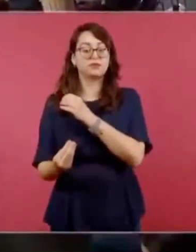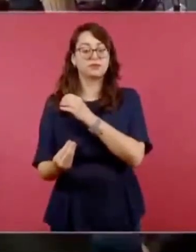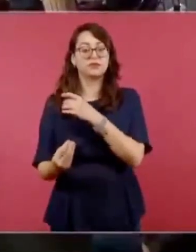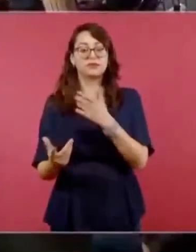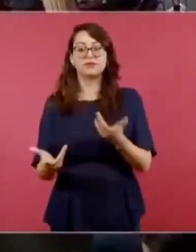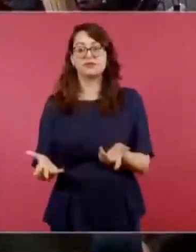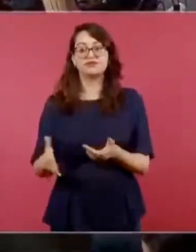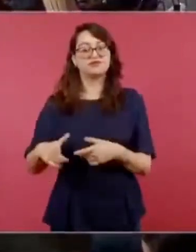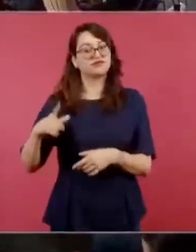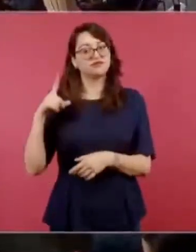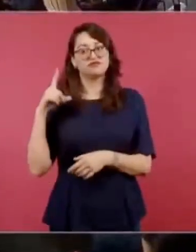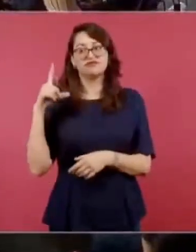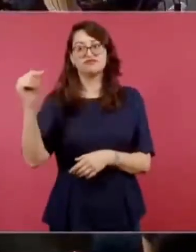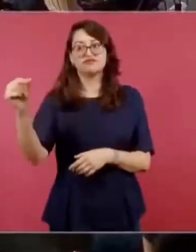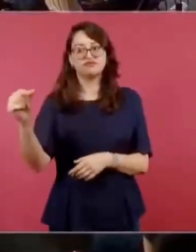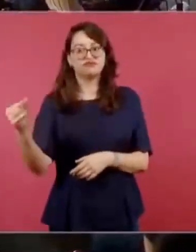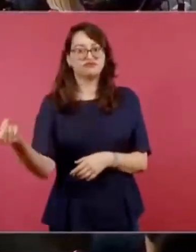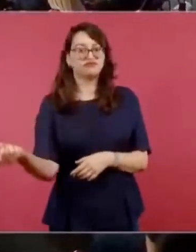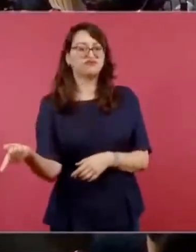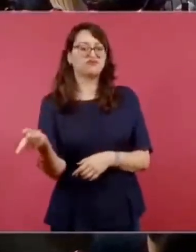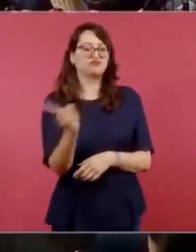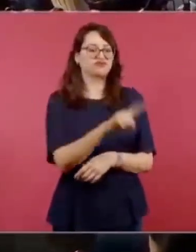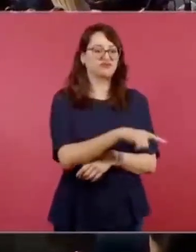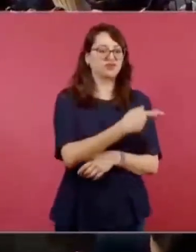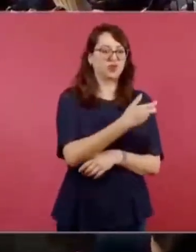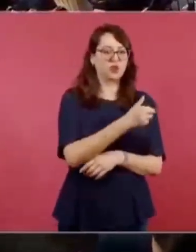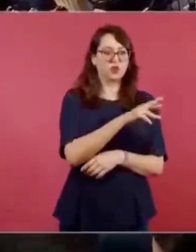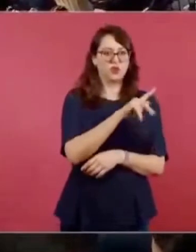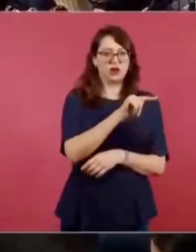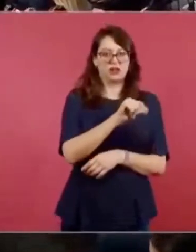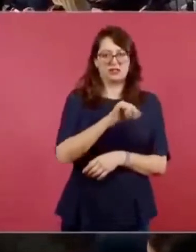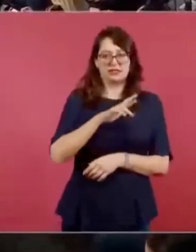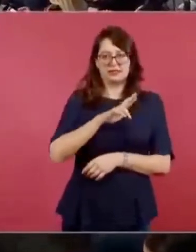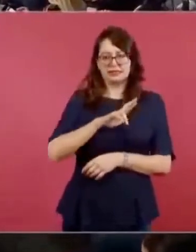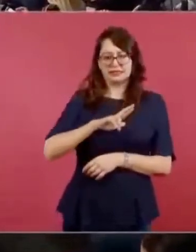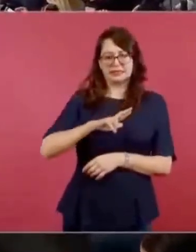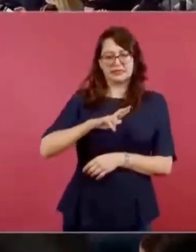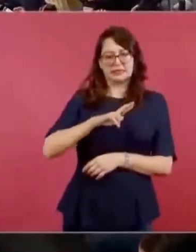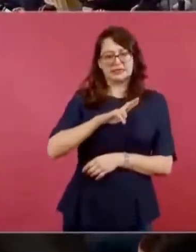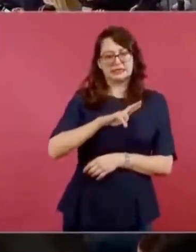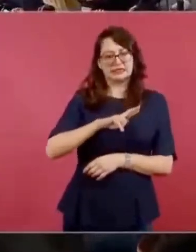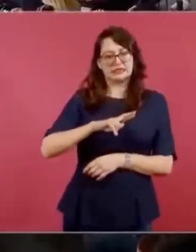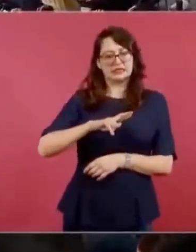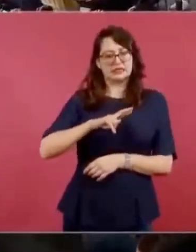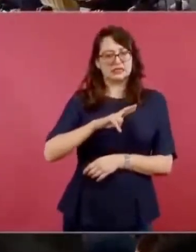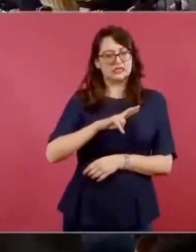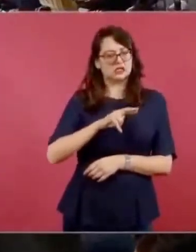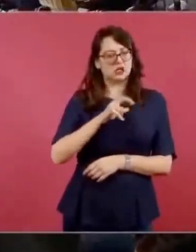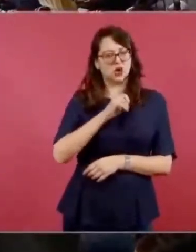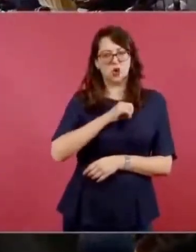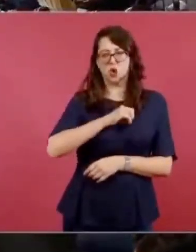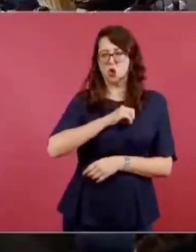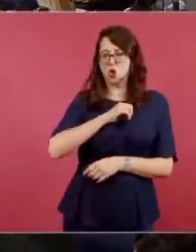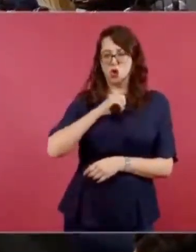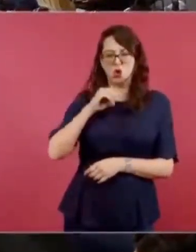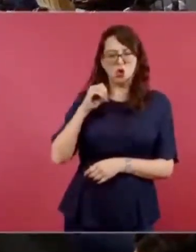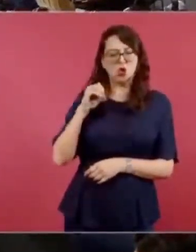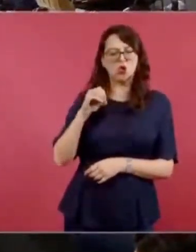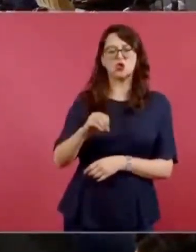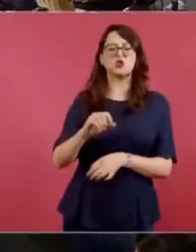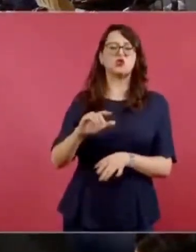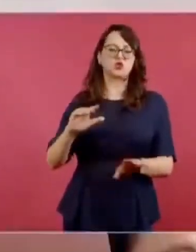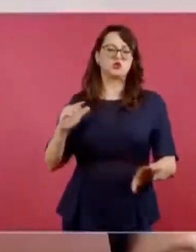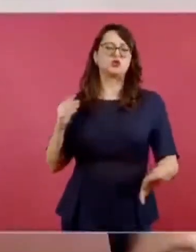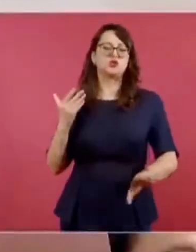de odio que Huerta, en el fondo de su alma, en profesaba